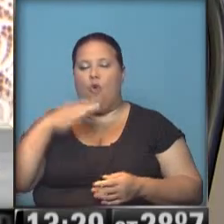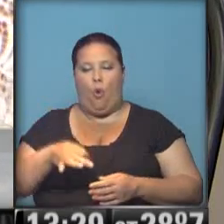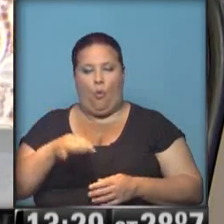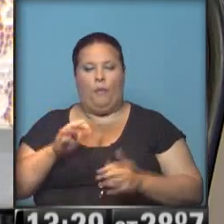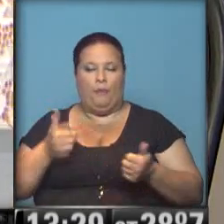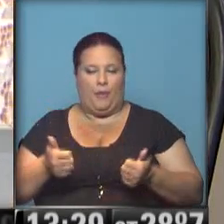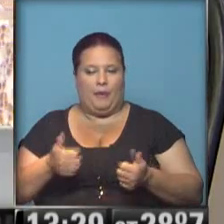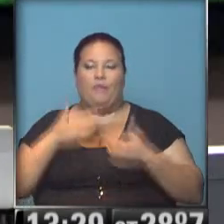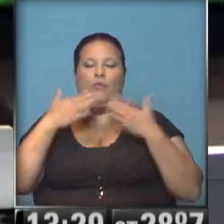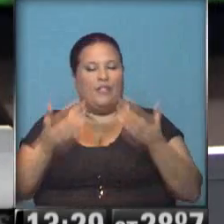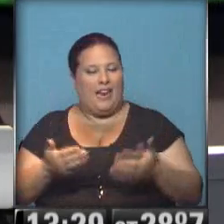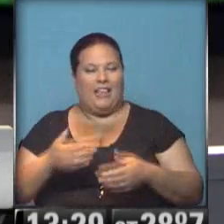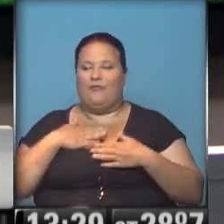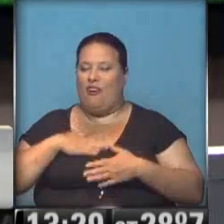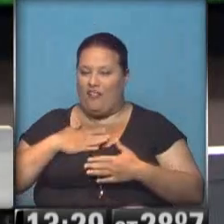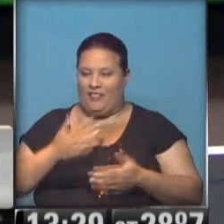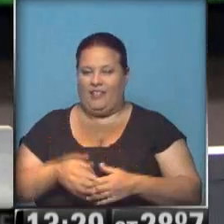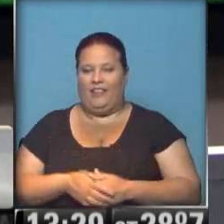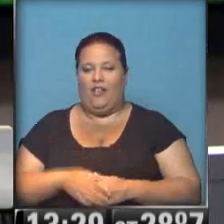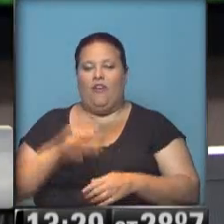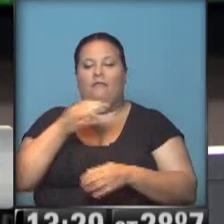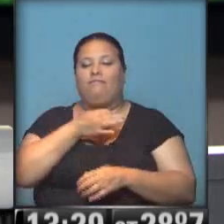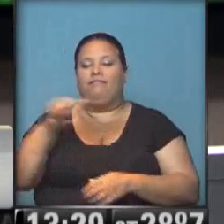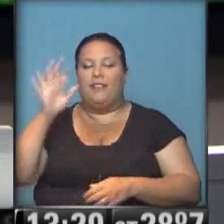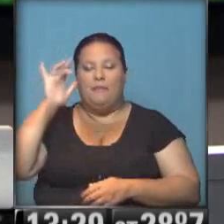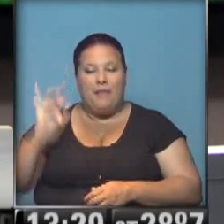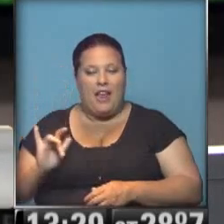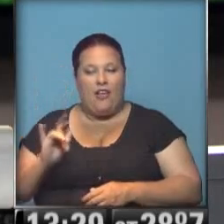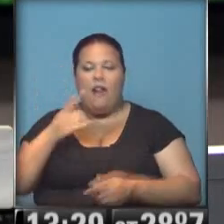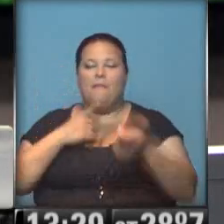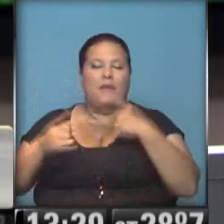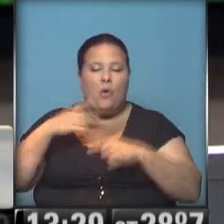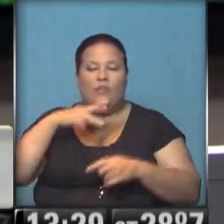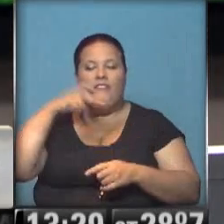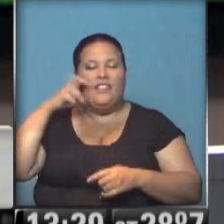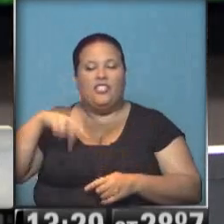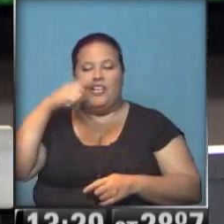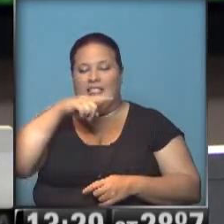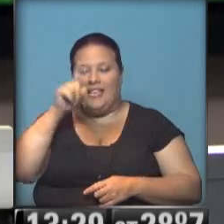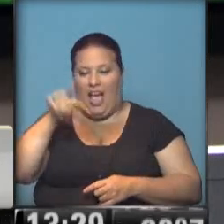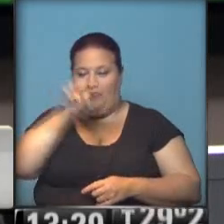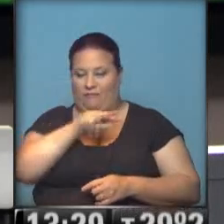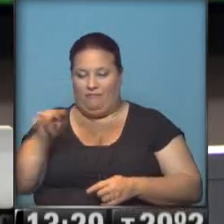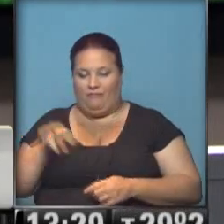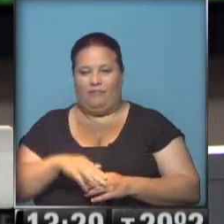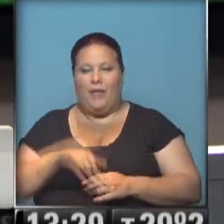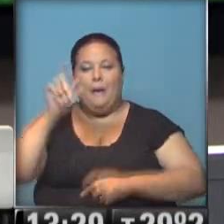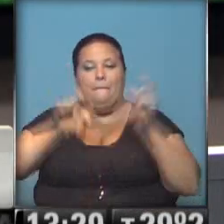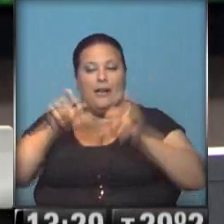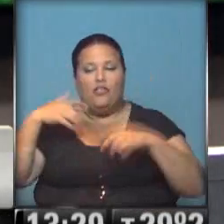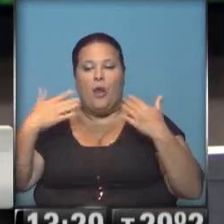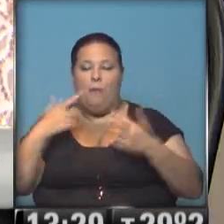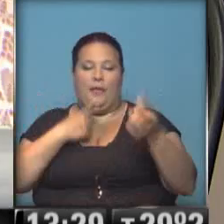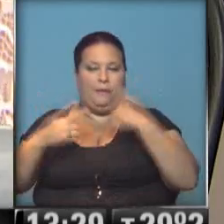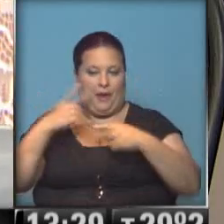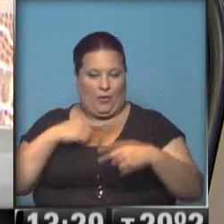requisitos. Exacto. Diego, muchísimas gracias. Un placer, Agustina. Como todos los miércoles, consultasvisión7, arrobansejobar. Ustedes, los televidentes, pueden hacernos